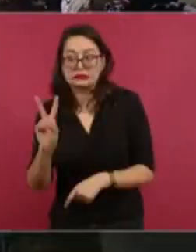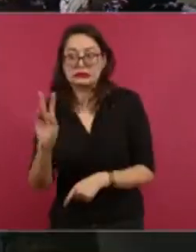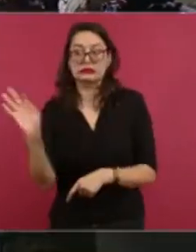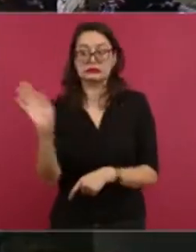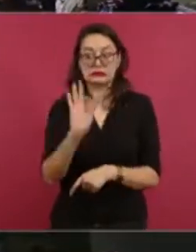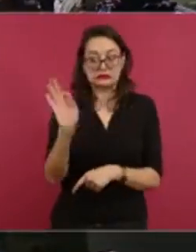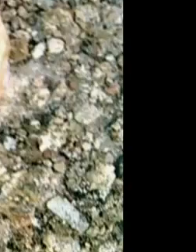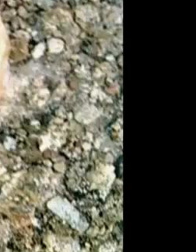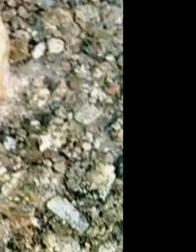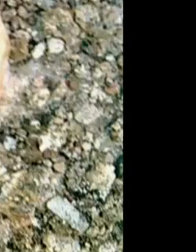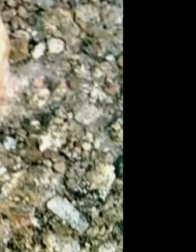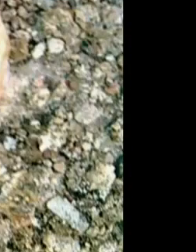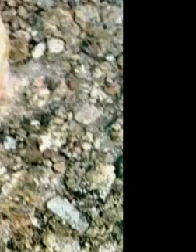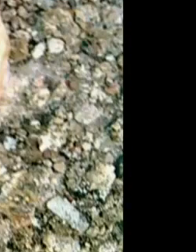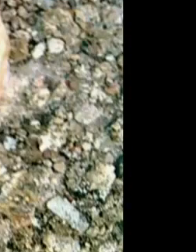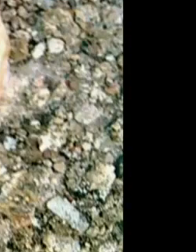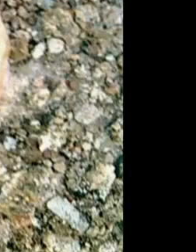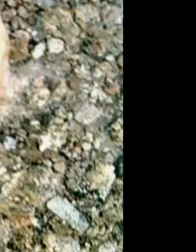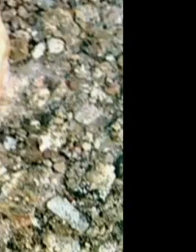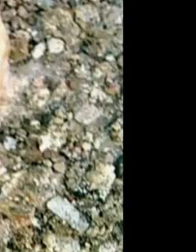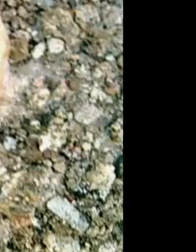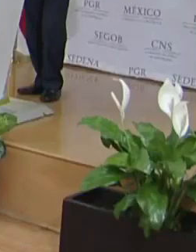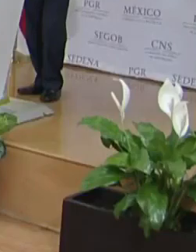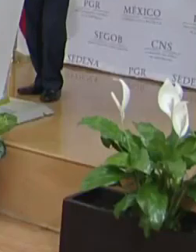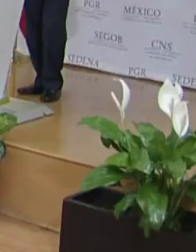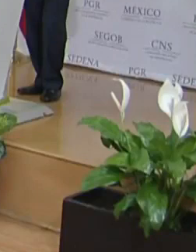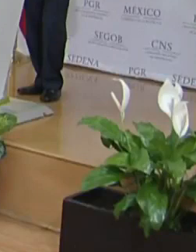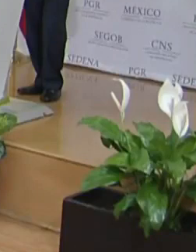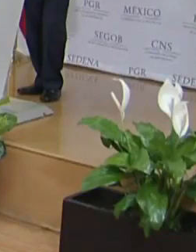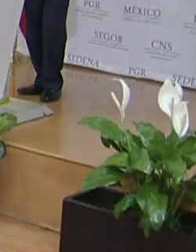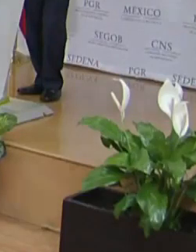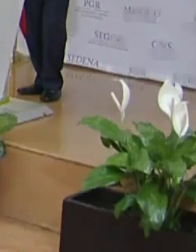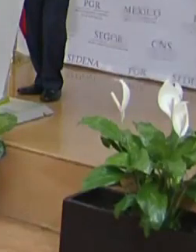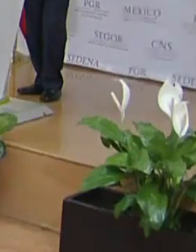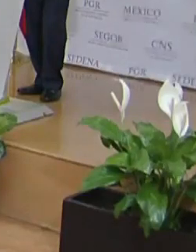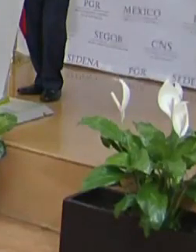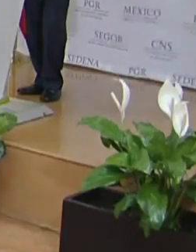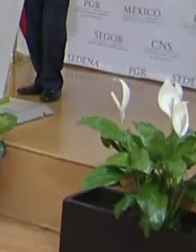den información. Para RTG Noticias, informó Valeria Juárez.